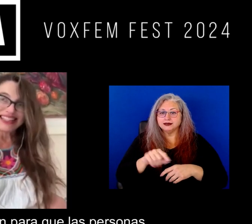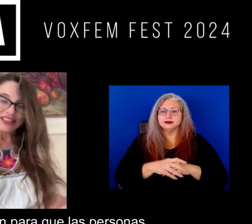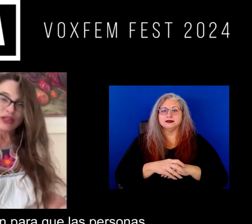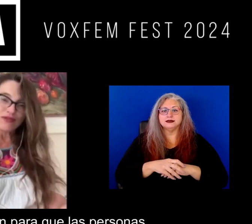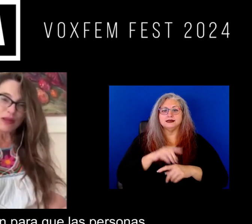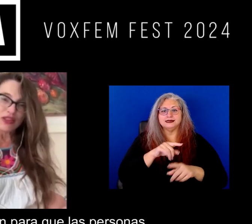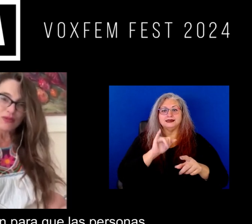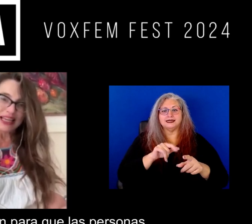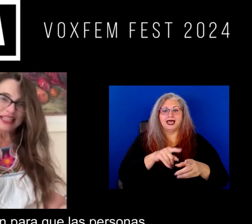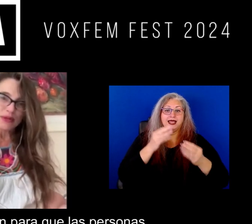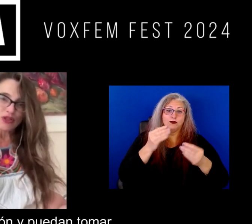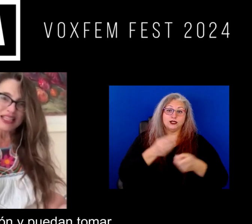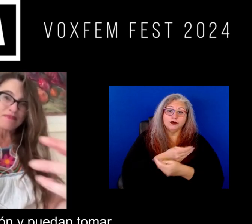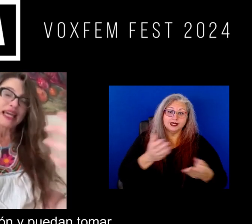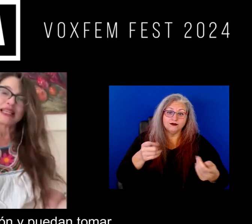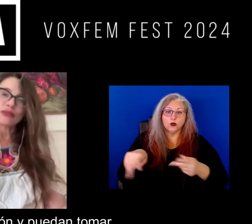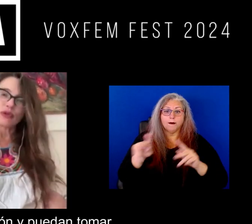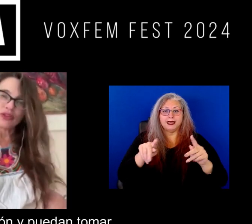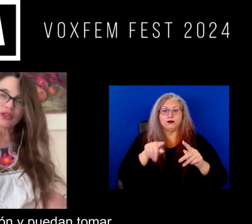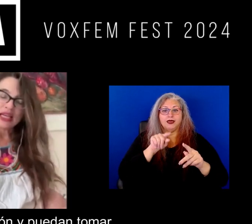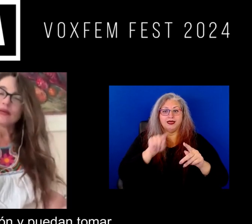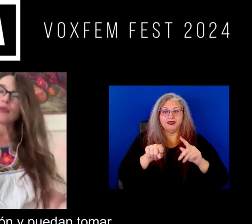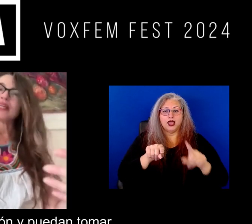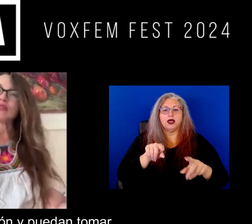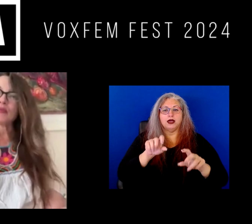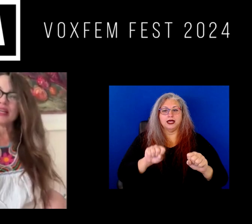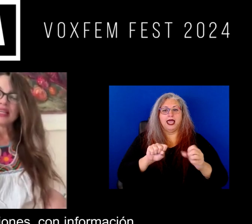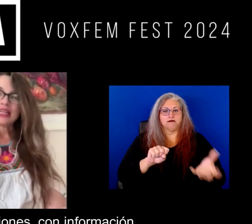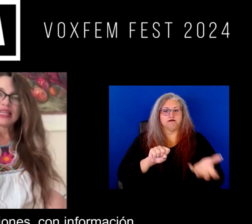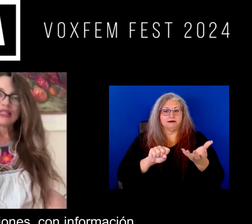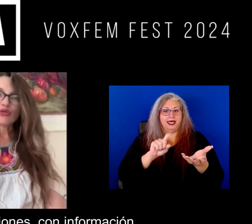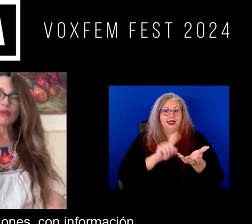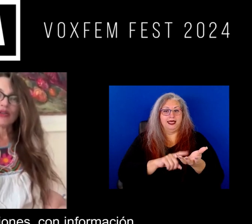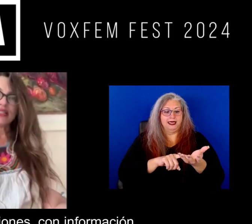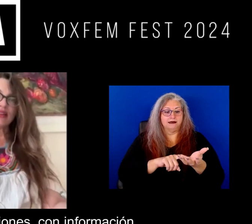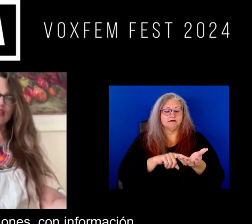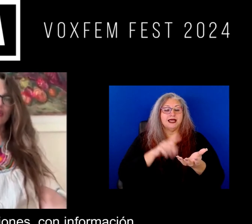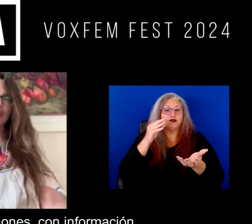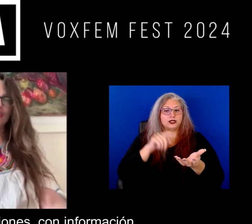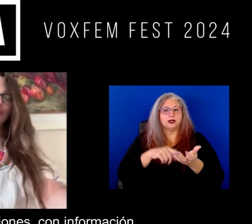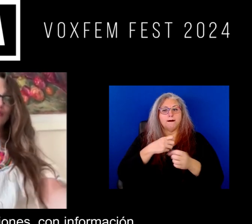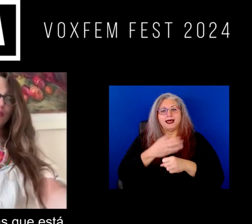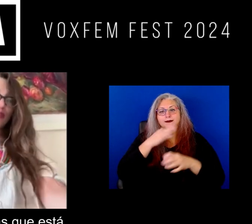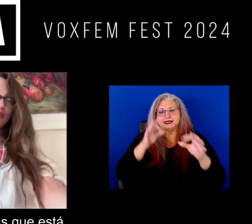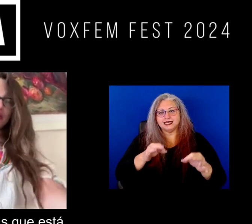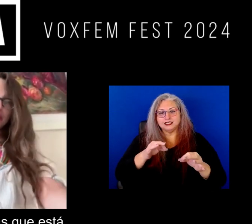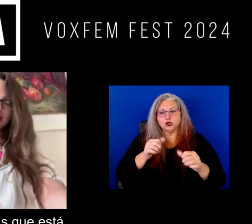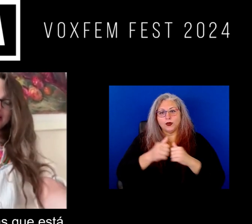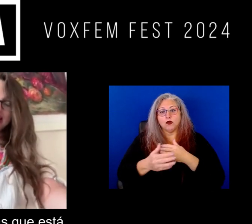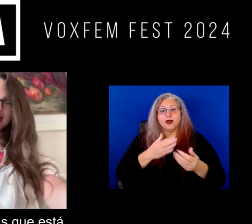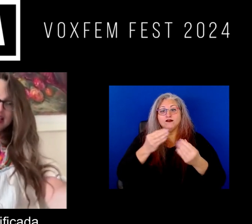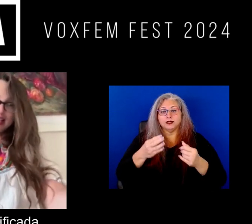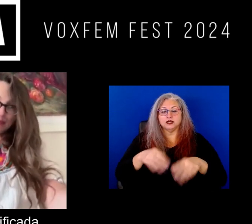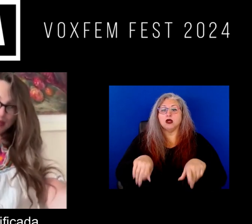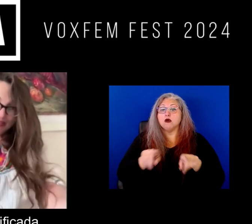dando la información para que las personas vean la situación y puedan tomar sus mejores decisiones ¿no? con información además